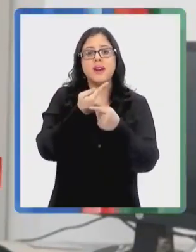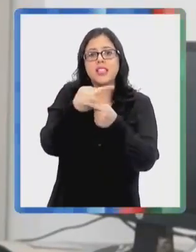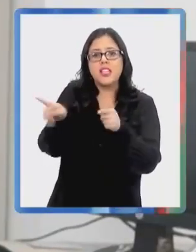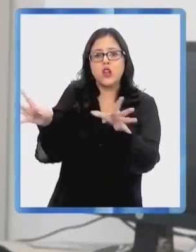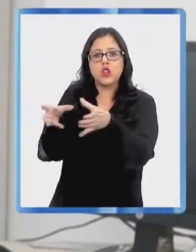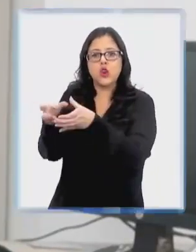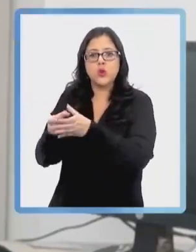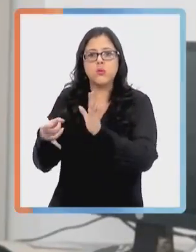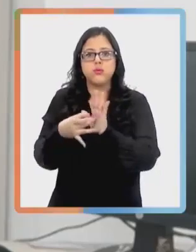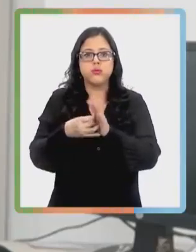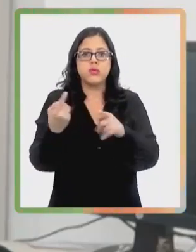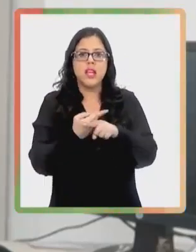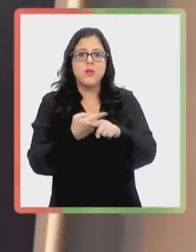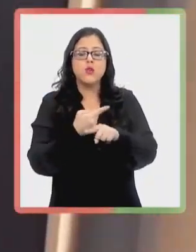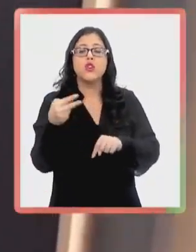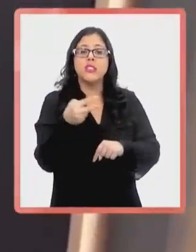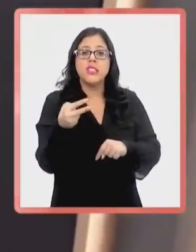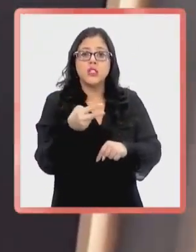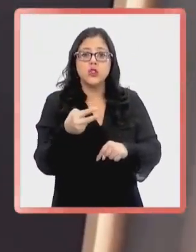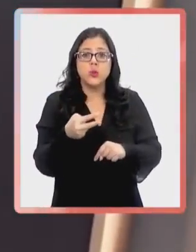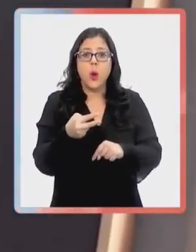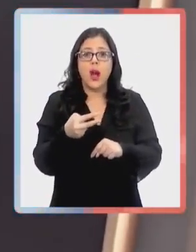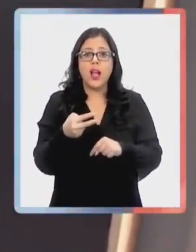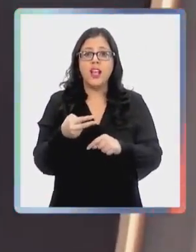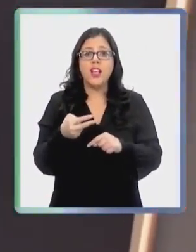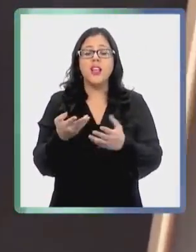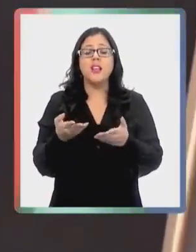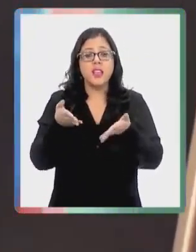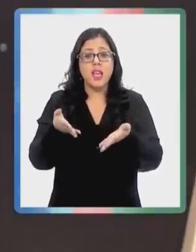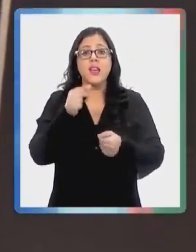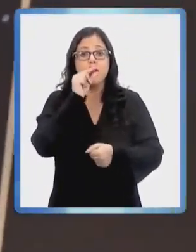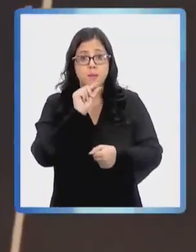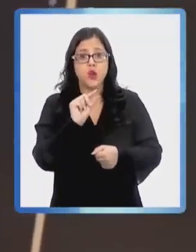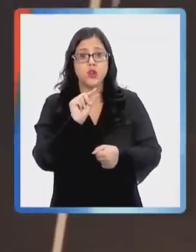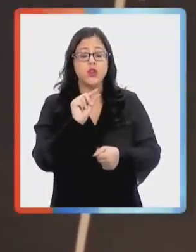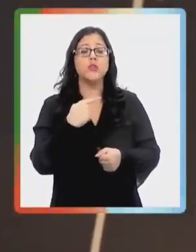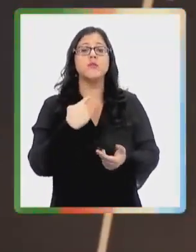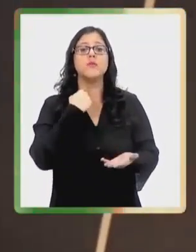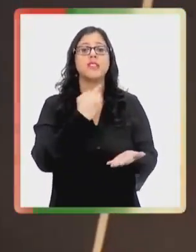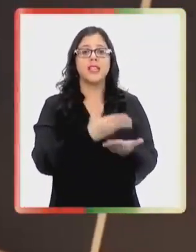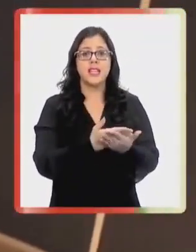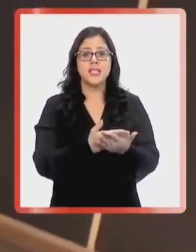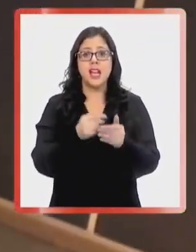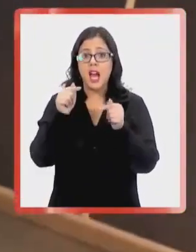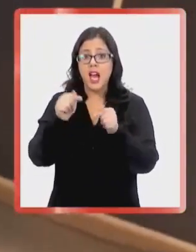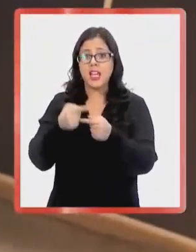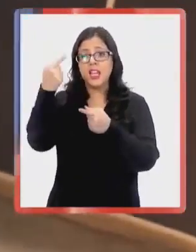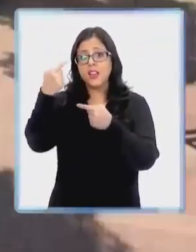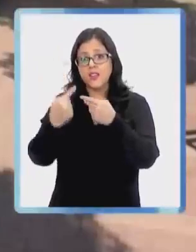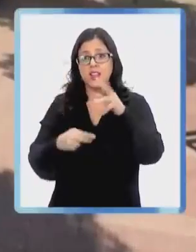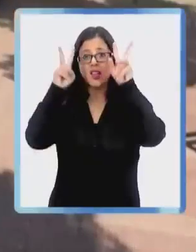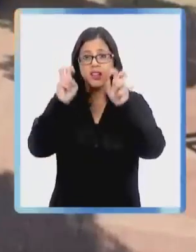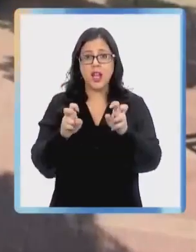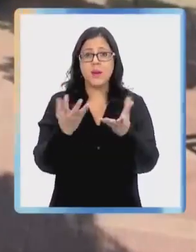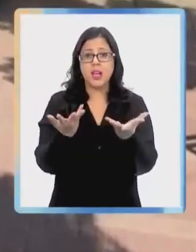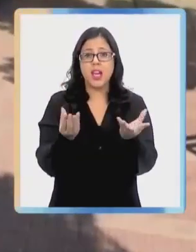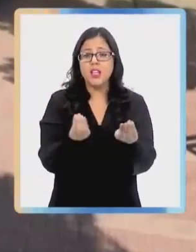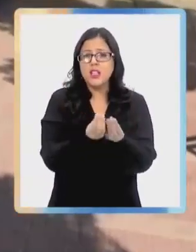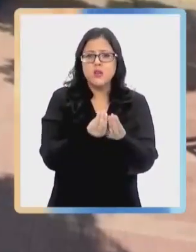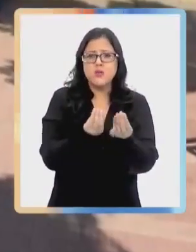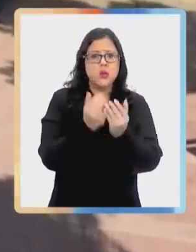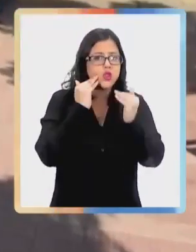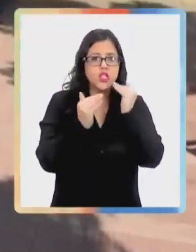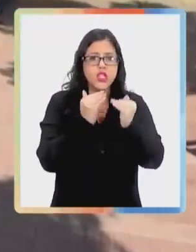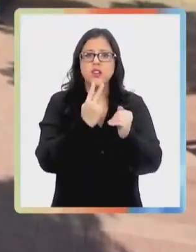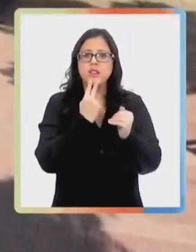sexual que esperamos se conviertan prontamente en querellas. A esto se suman otros temas como la sobrepoblación en las residencias que